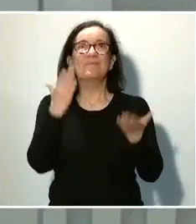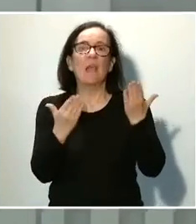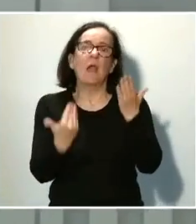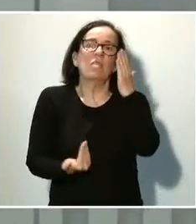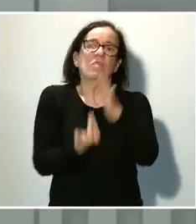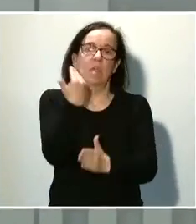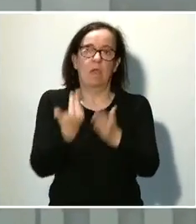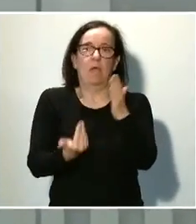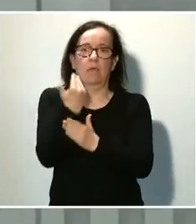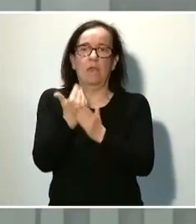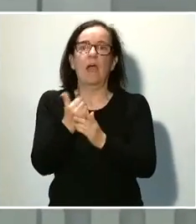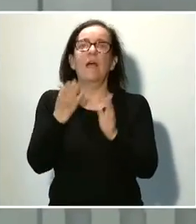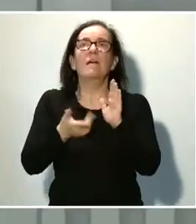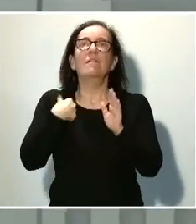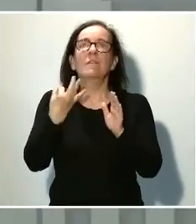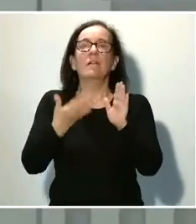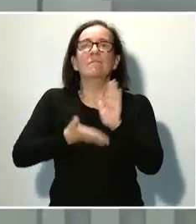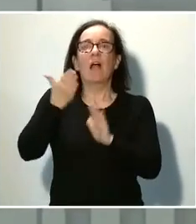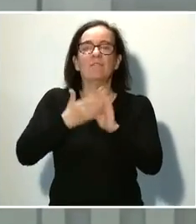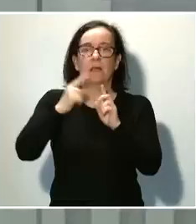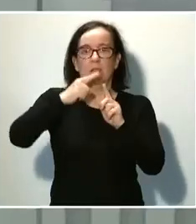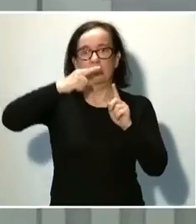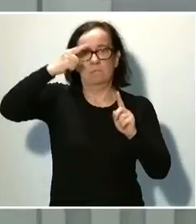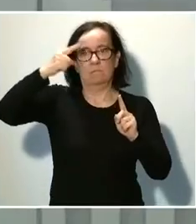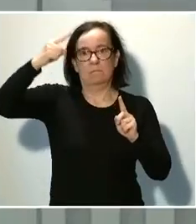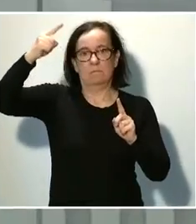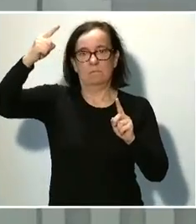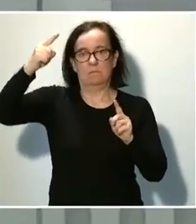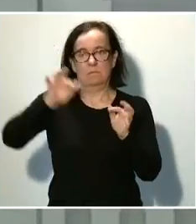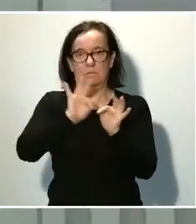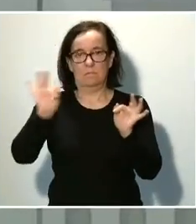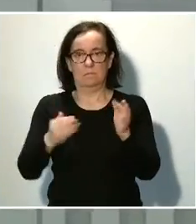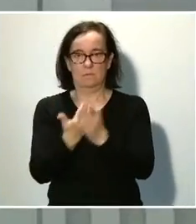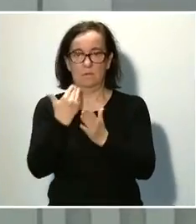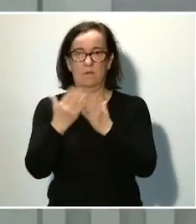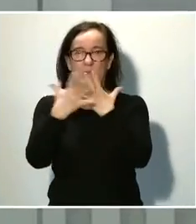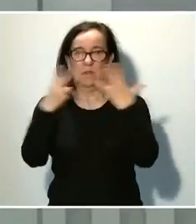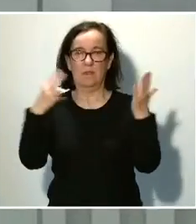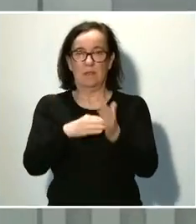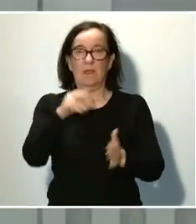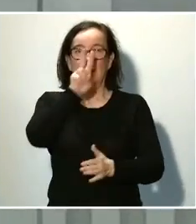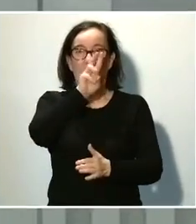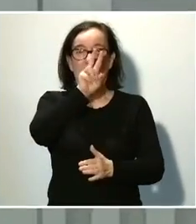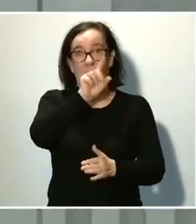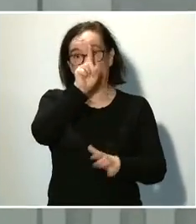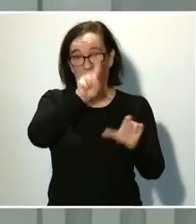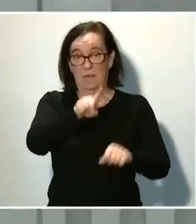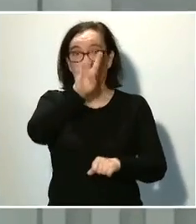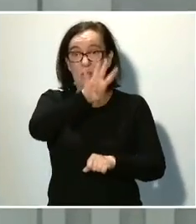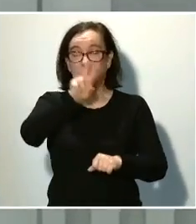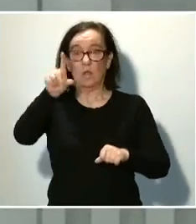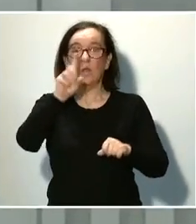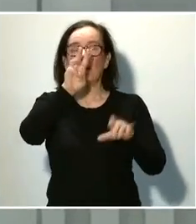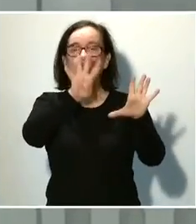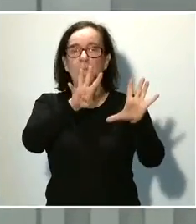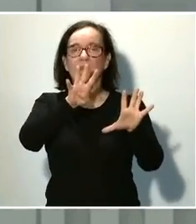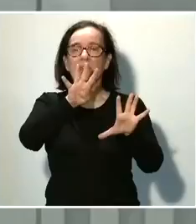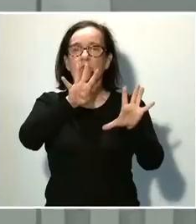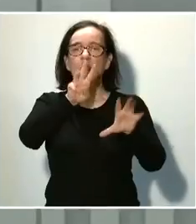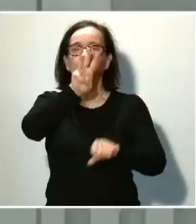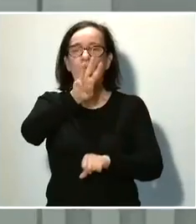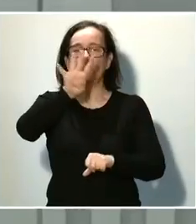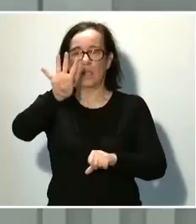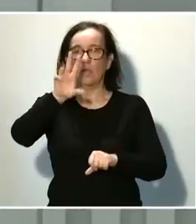tendencia de varios días seguidos. De esos 17.147 casos, 939 están en UCI y